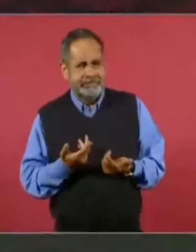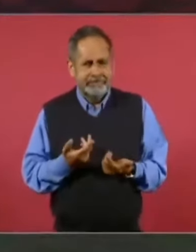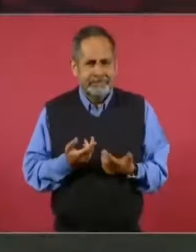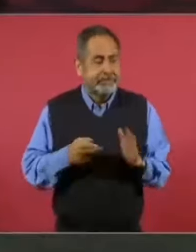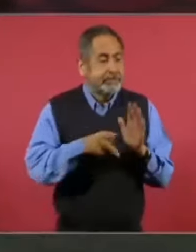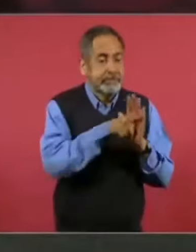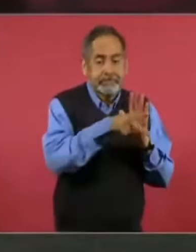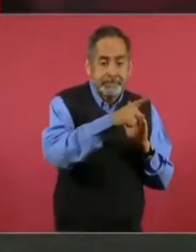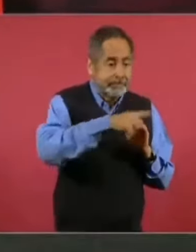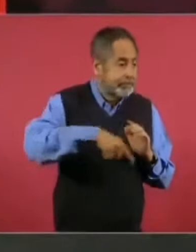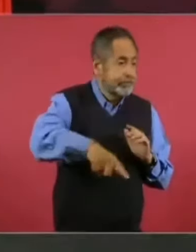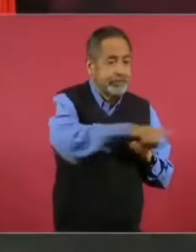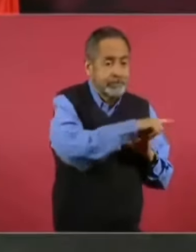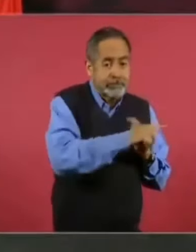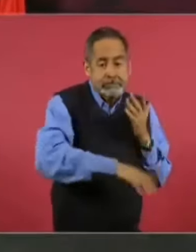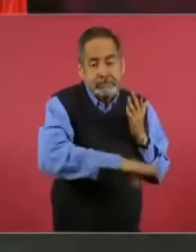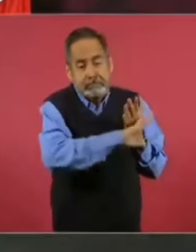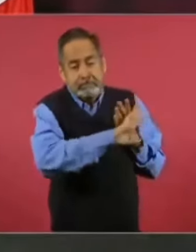periódicos.